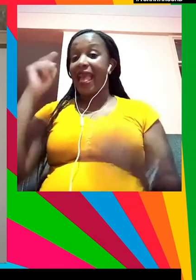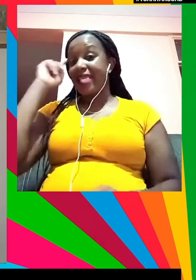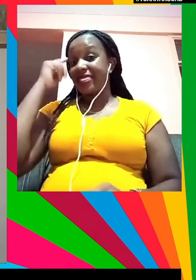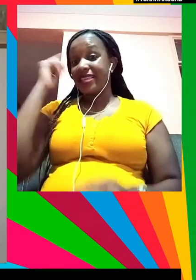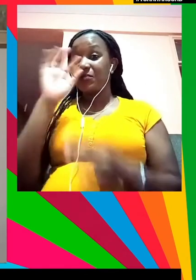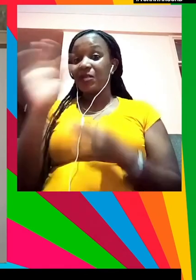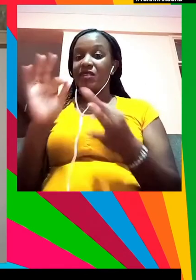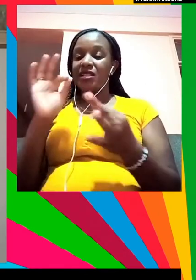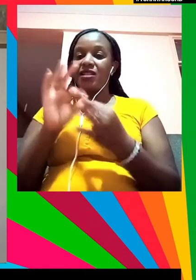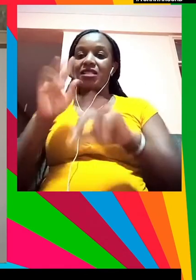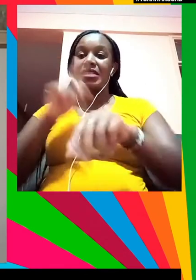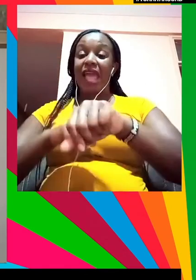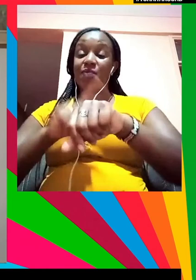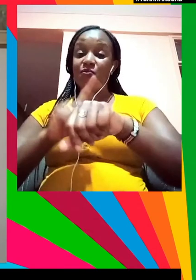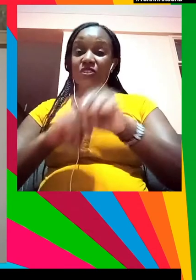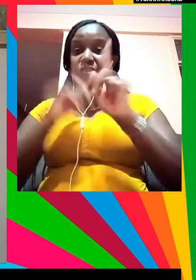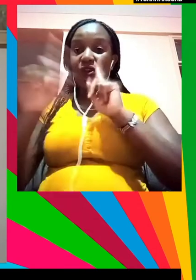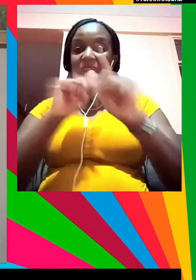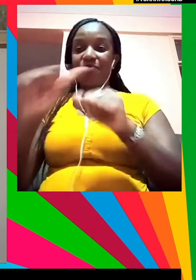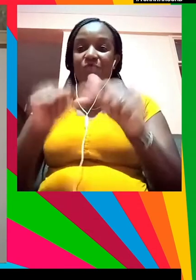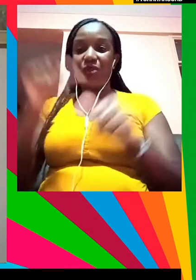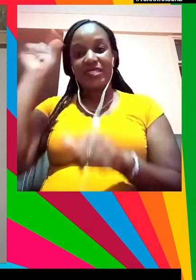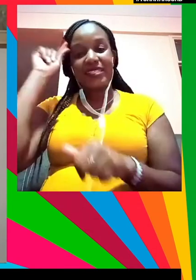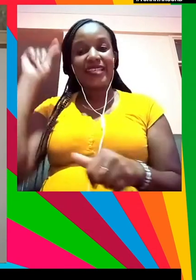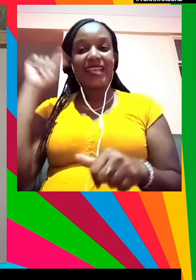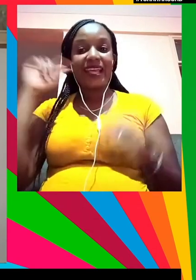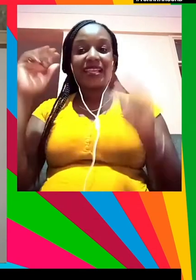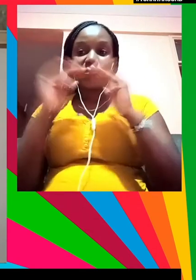Sobre todo cuando hablamos de política de género